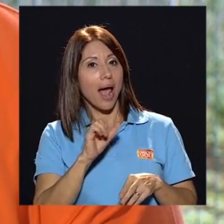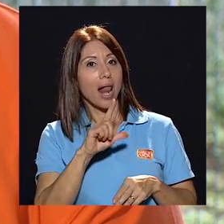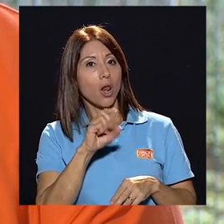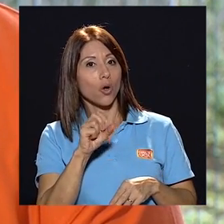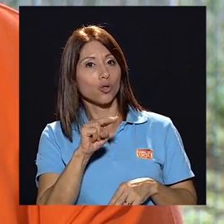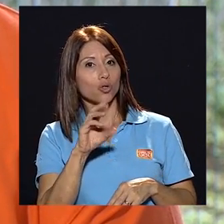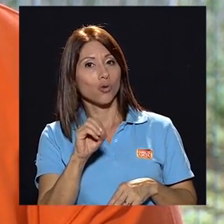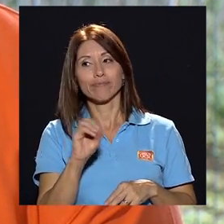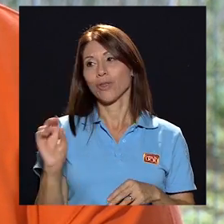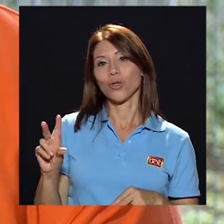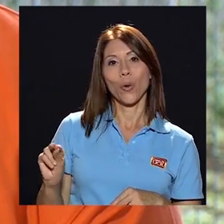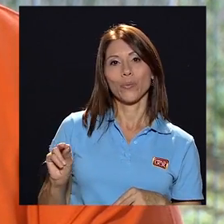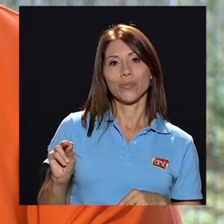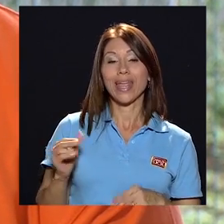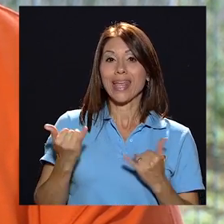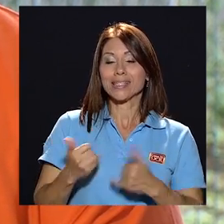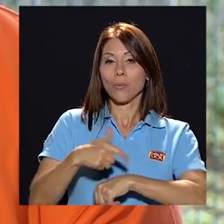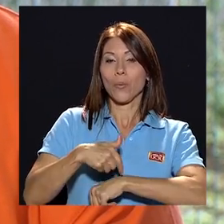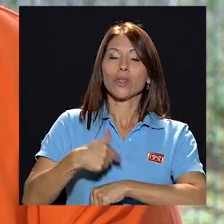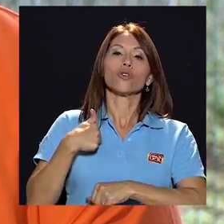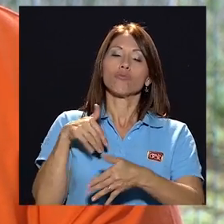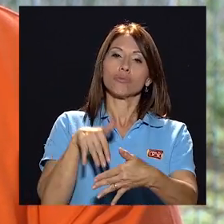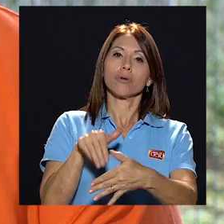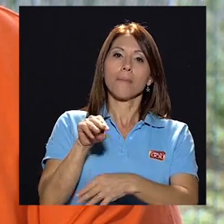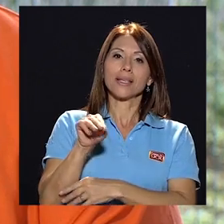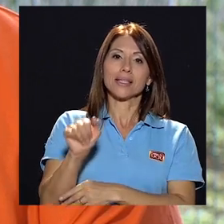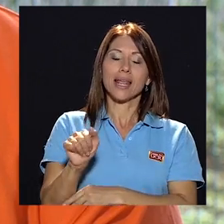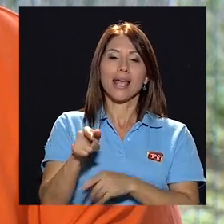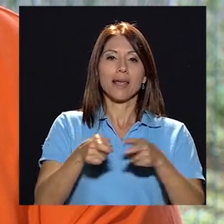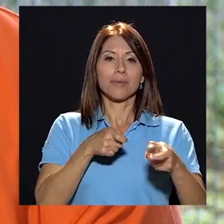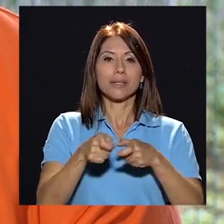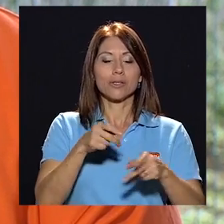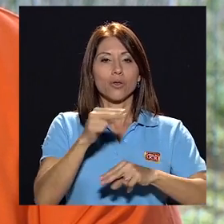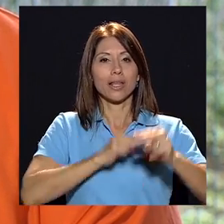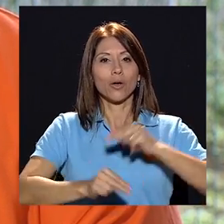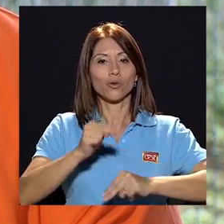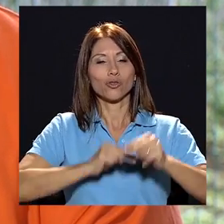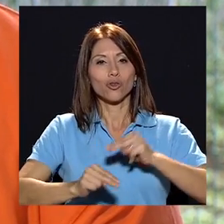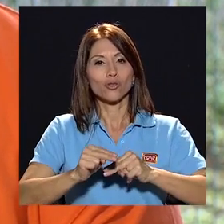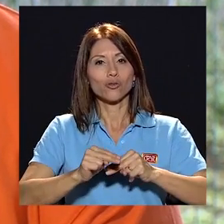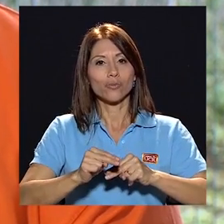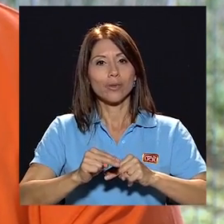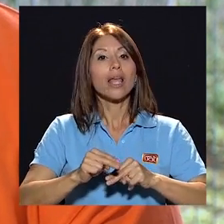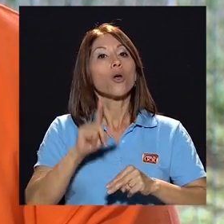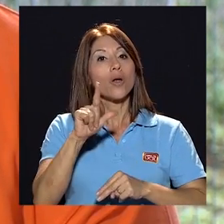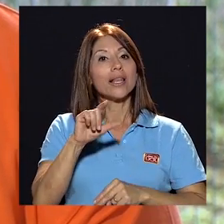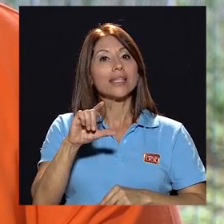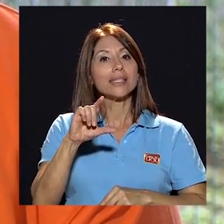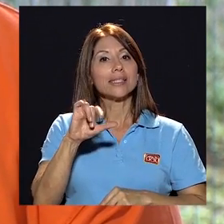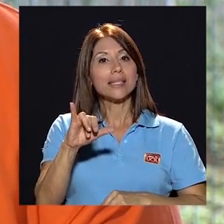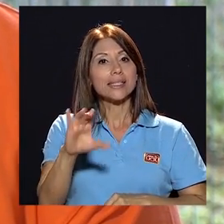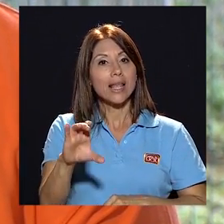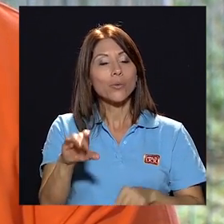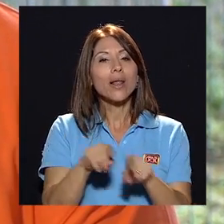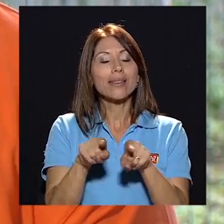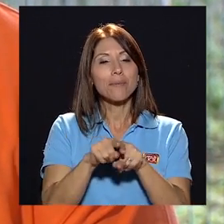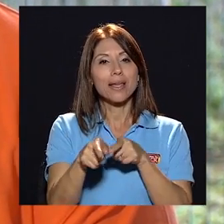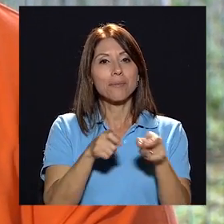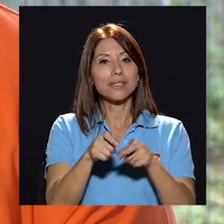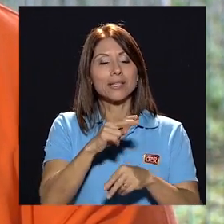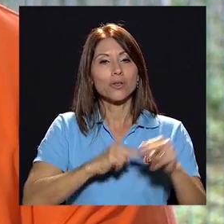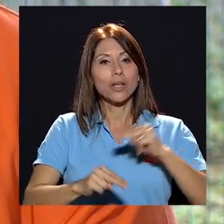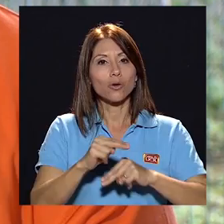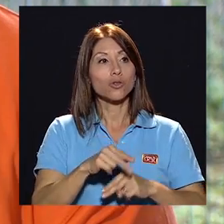En estos momentos yo tengo una maestría en administración de negocios y tengo una licenciatura también en administración de